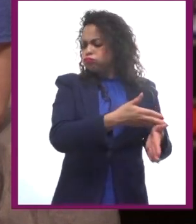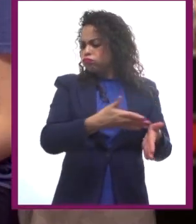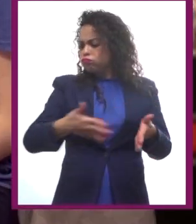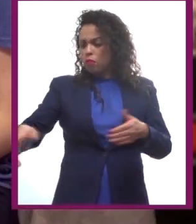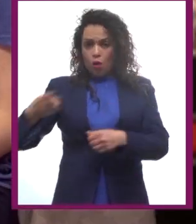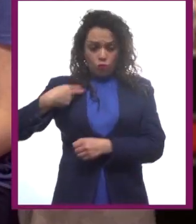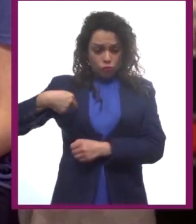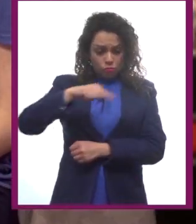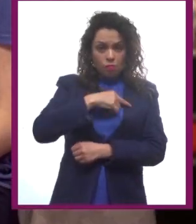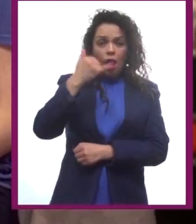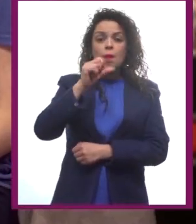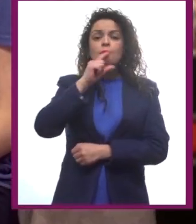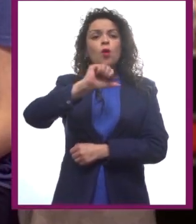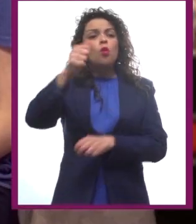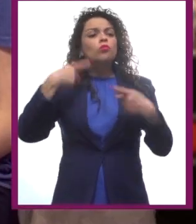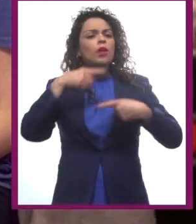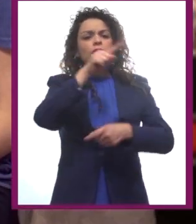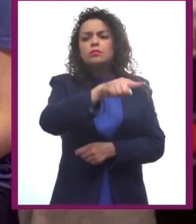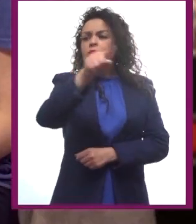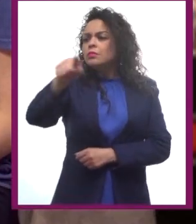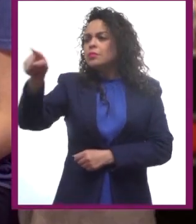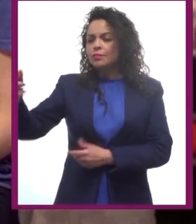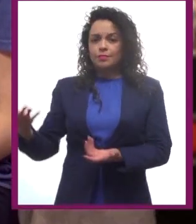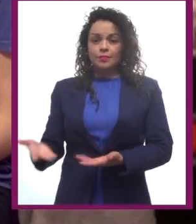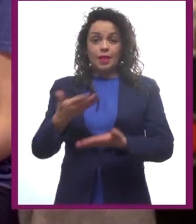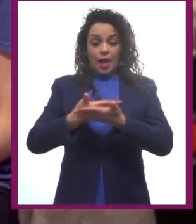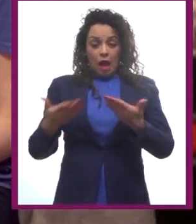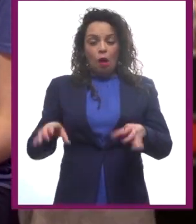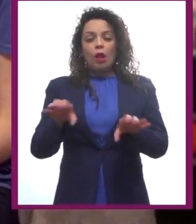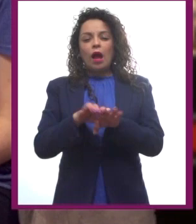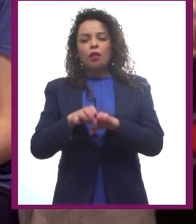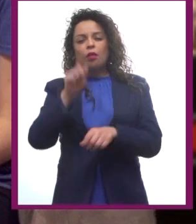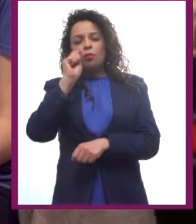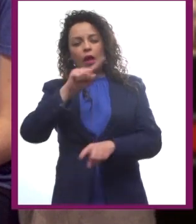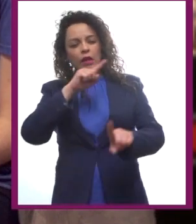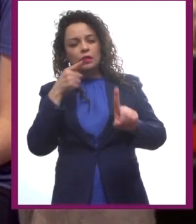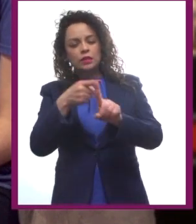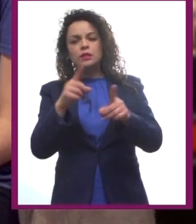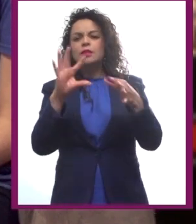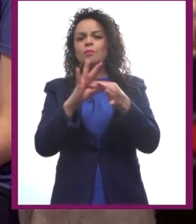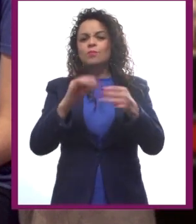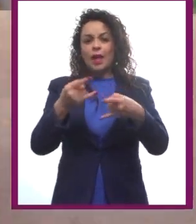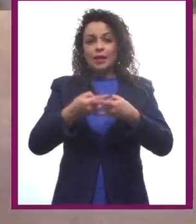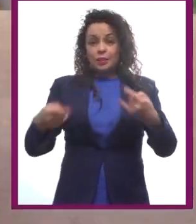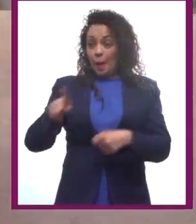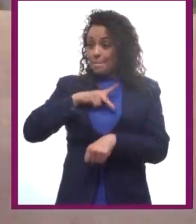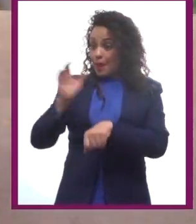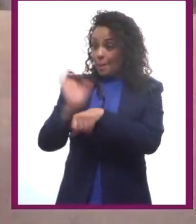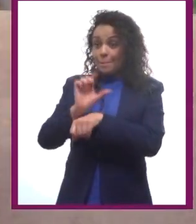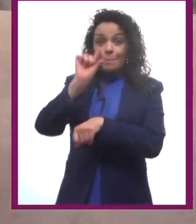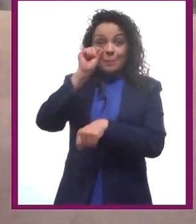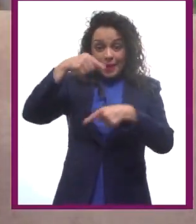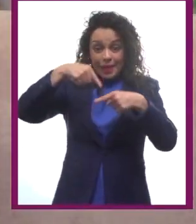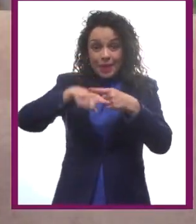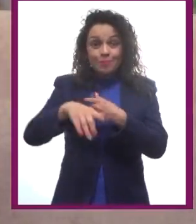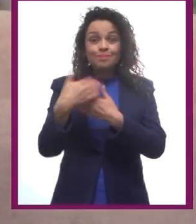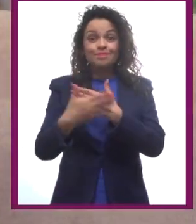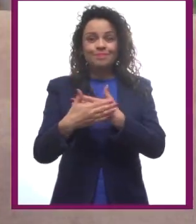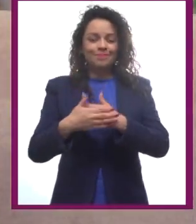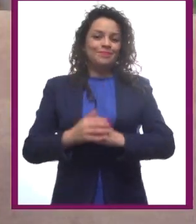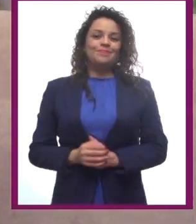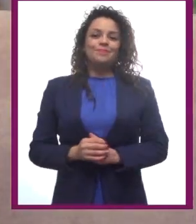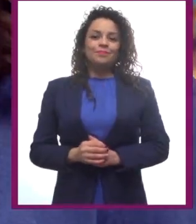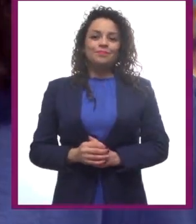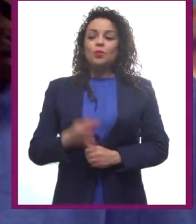demás. Y ahora hablando de cómo contar una historia, mi película está por comenzar. Un placer haberla conocido,